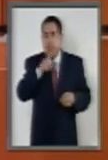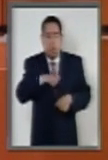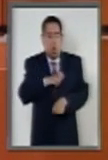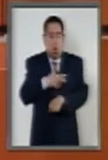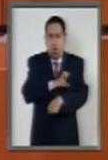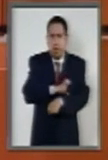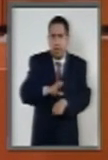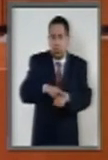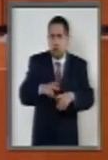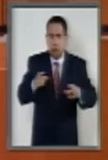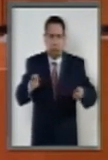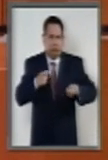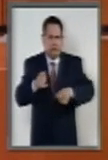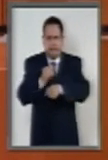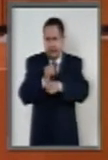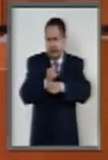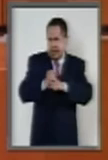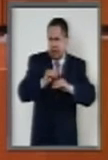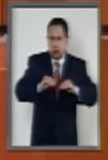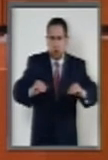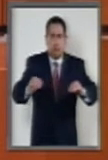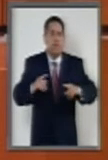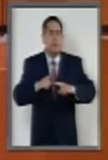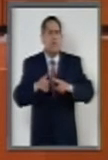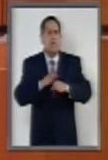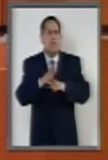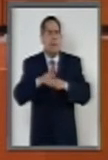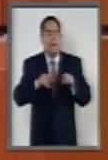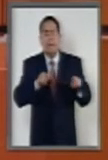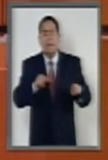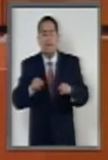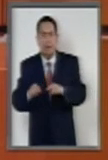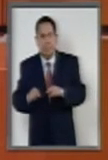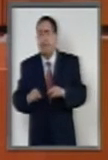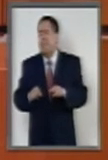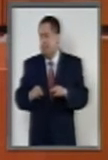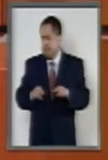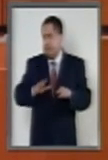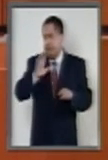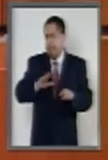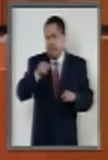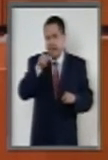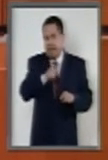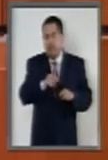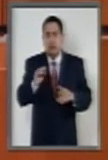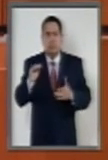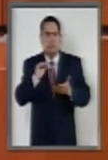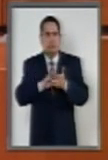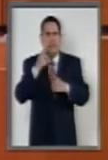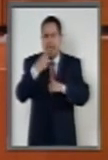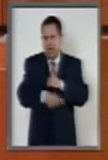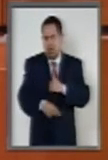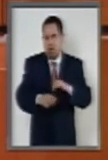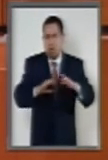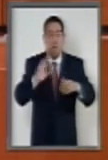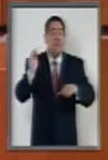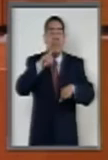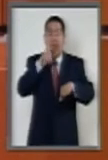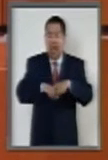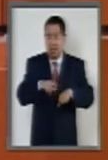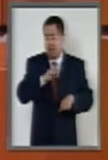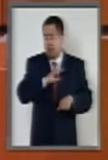realizar la investigación de los hechos que probablemente constituyan delitos del Fuero Federal